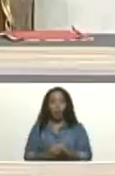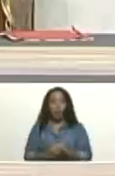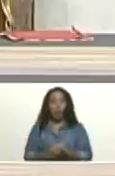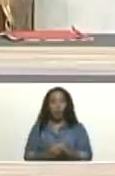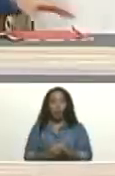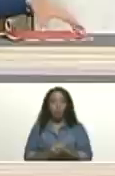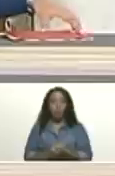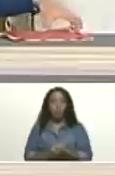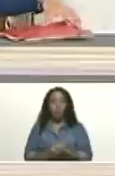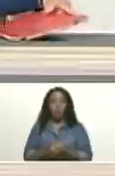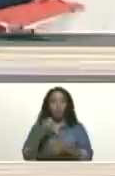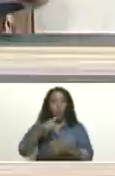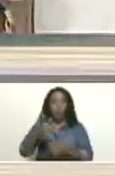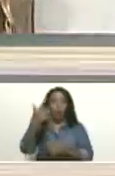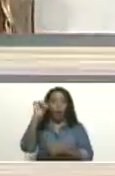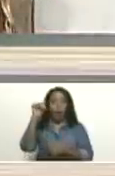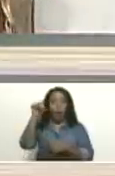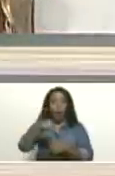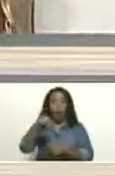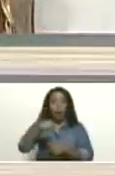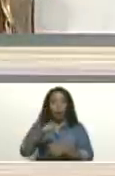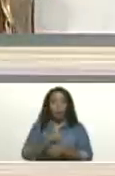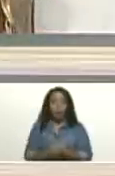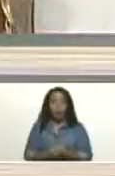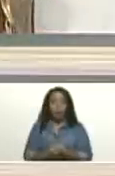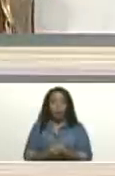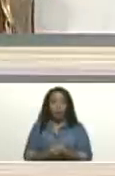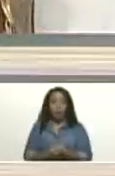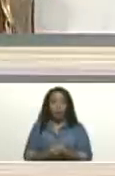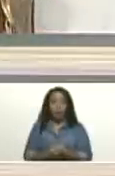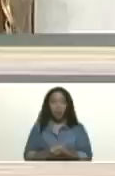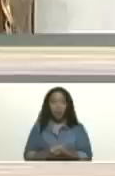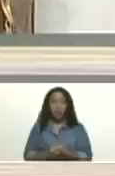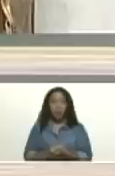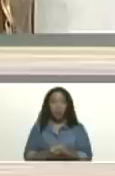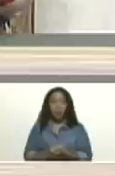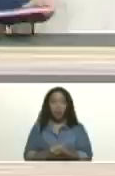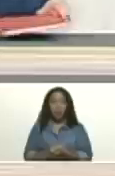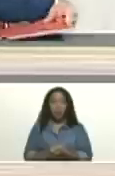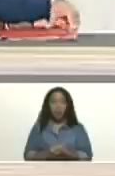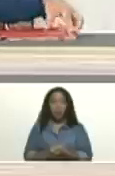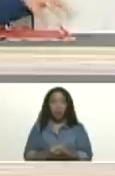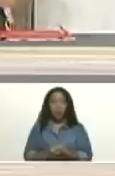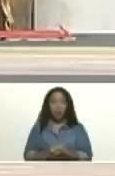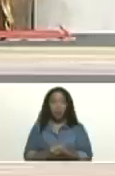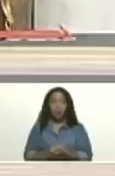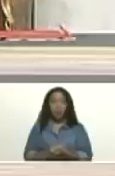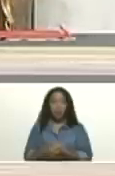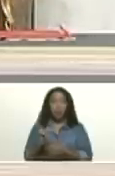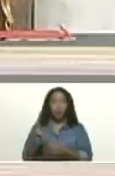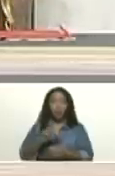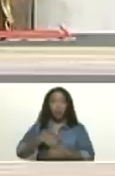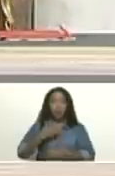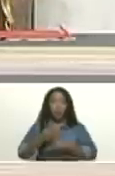que hoy tengamos acá esta novísima ley, esta poderosa ley,